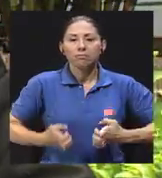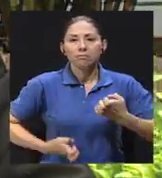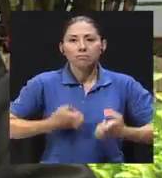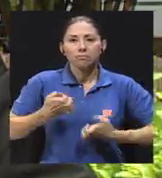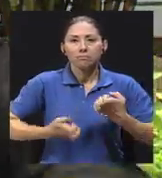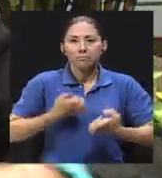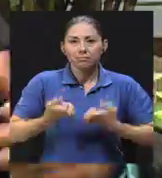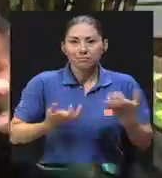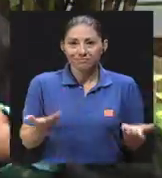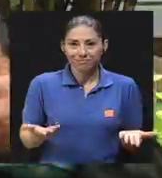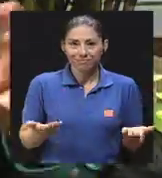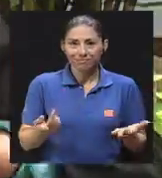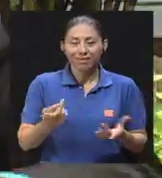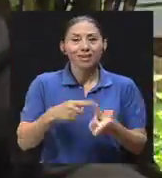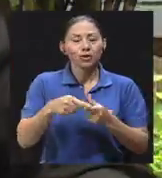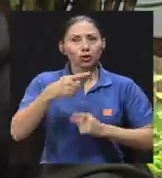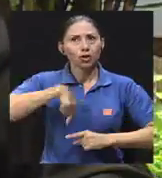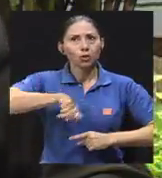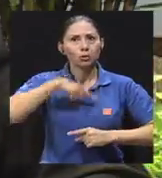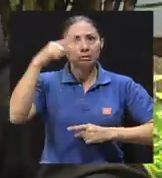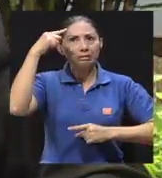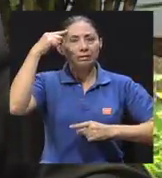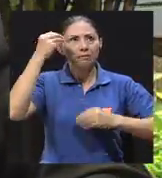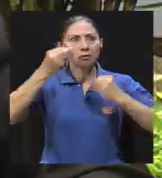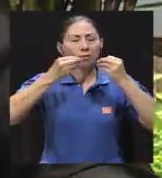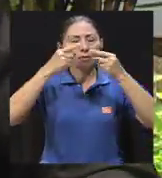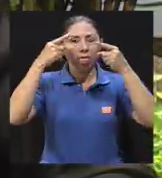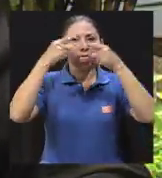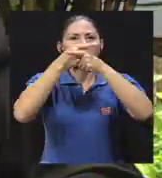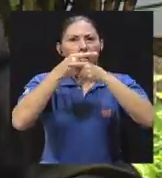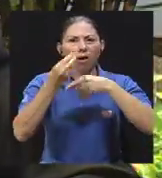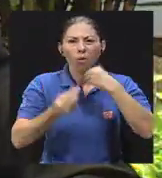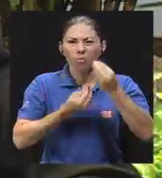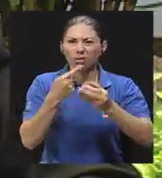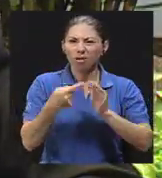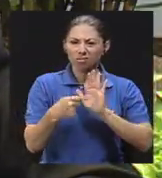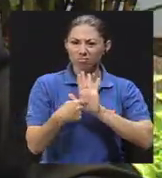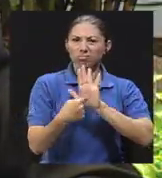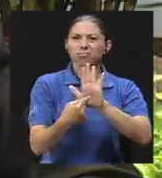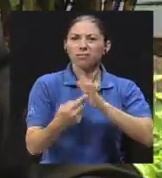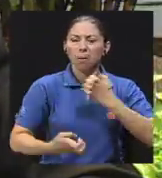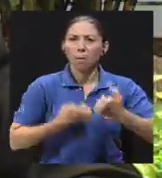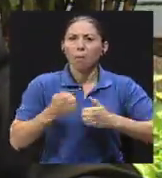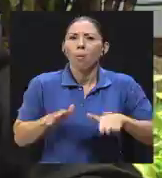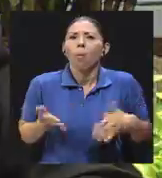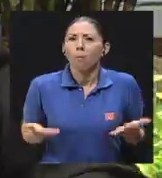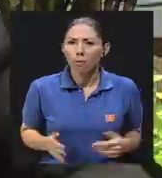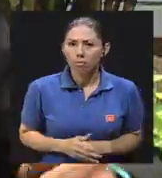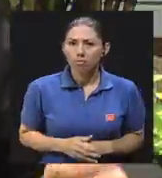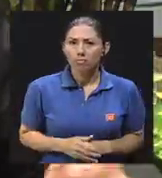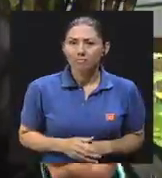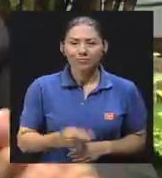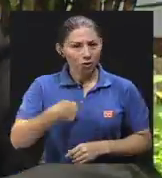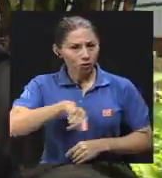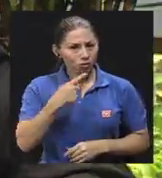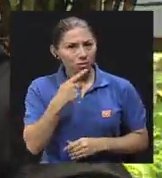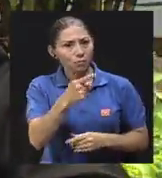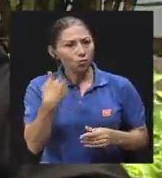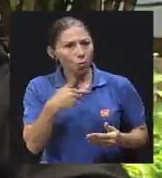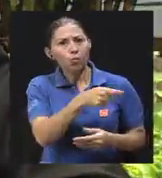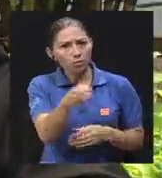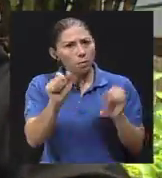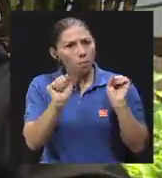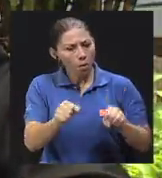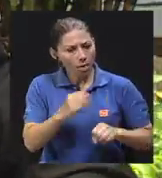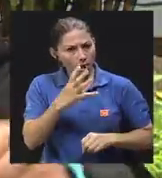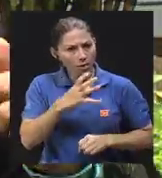Entonces a nosotros se nos hace un cortocircuito en el cerebro, ¿ah? ¿Qué es eso de expresar emociones? Entonces nosotros le decimos, lo primero es que usted se puede enojar,